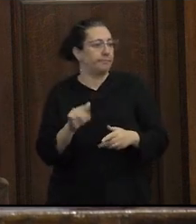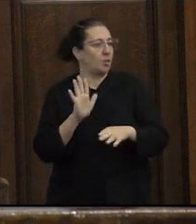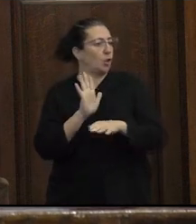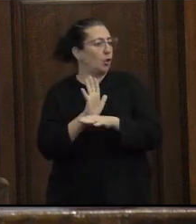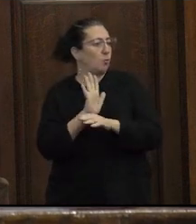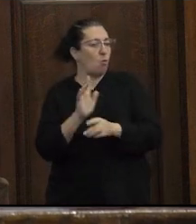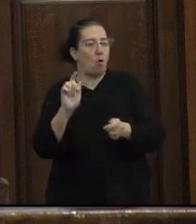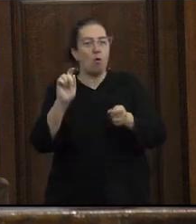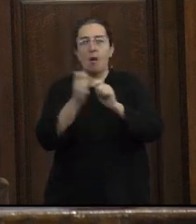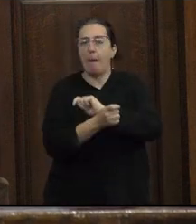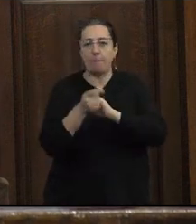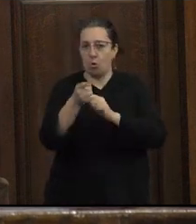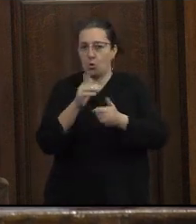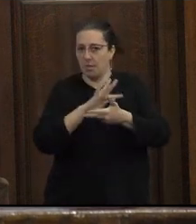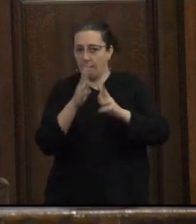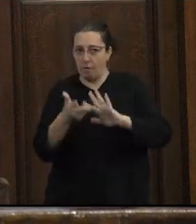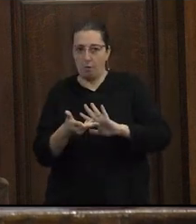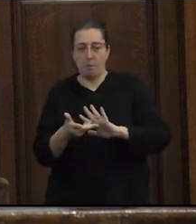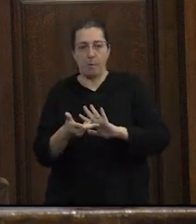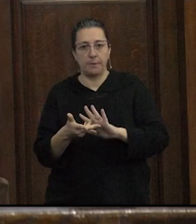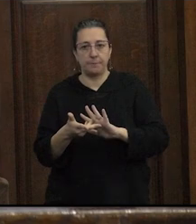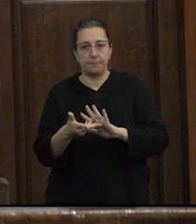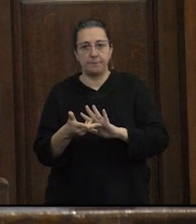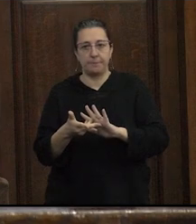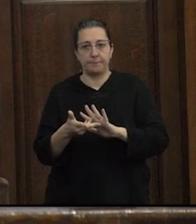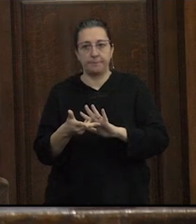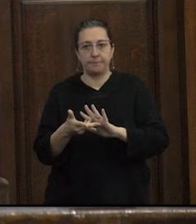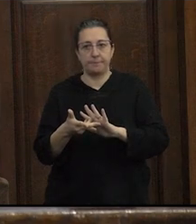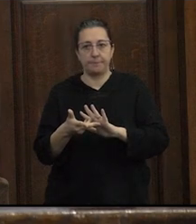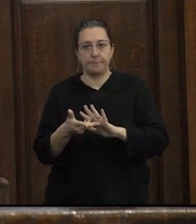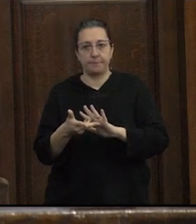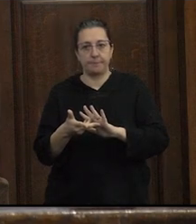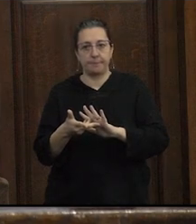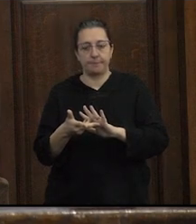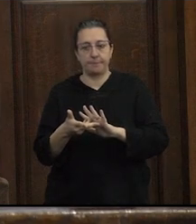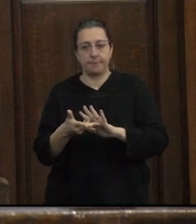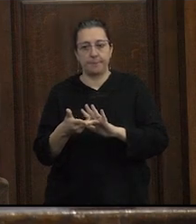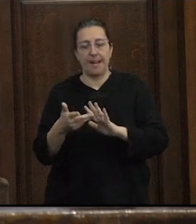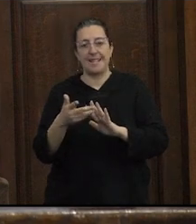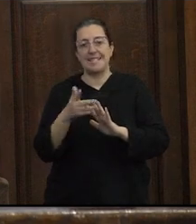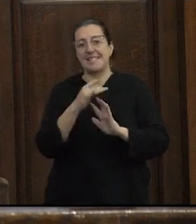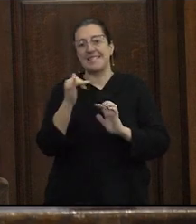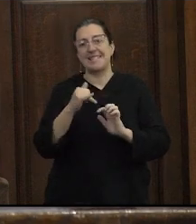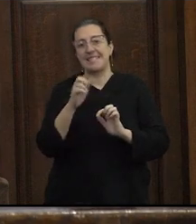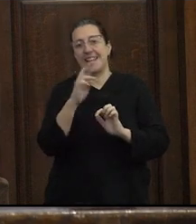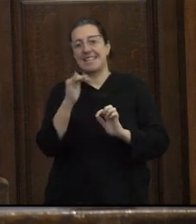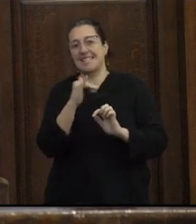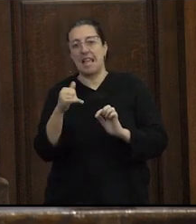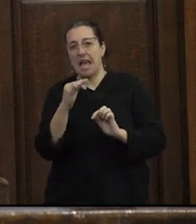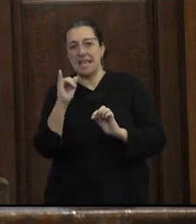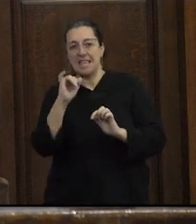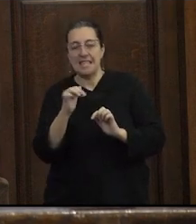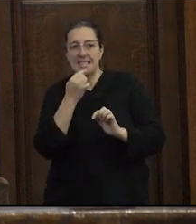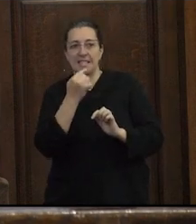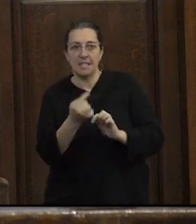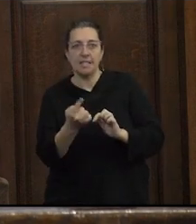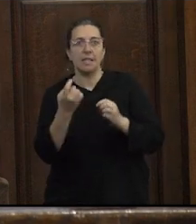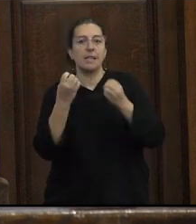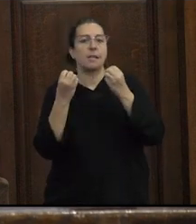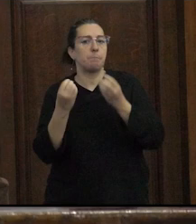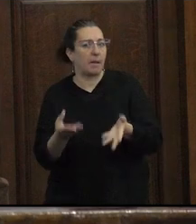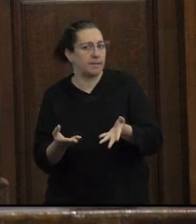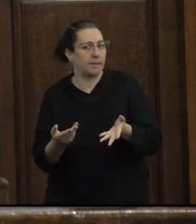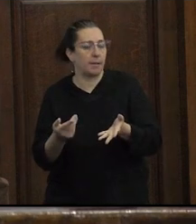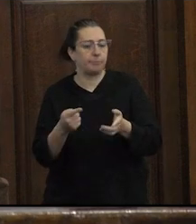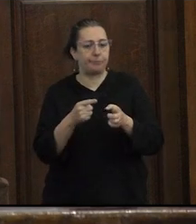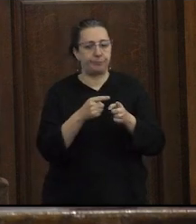un cambio muy fuerte en ese sentido y lo que Zapsay dice es ¿qué pasa cuando pasamos